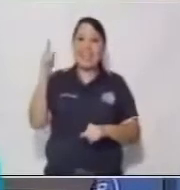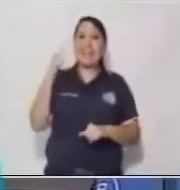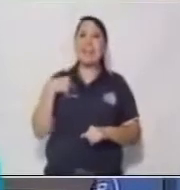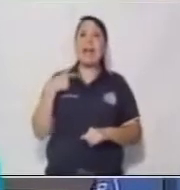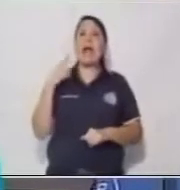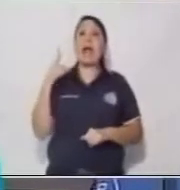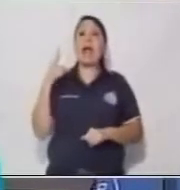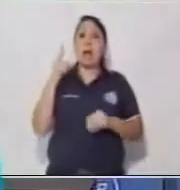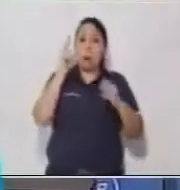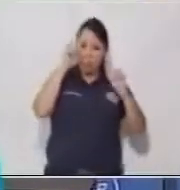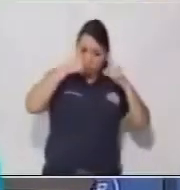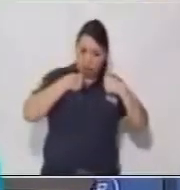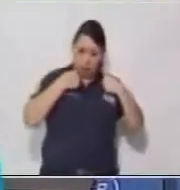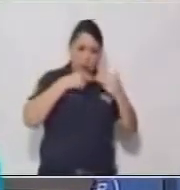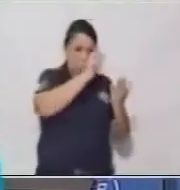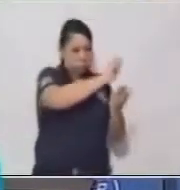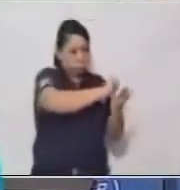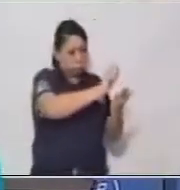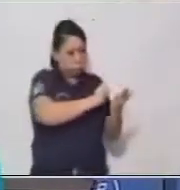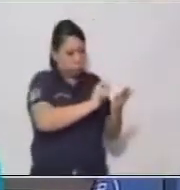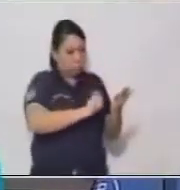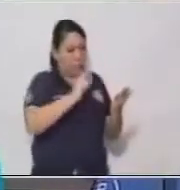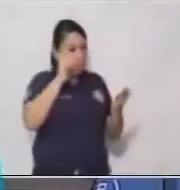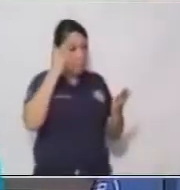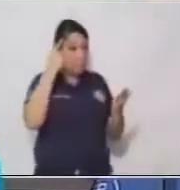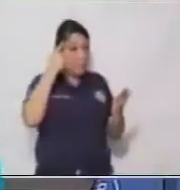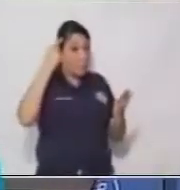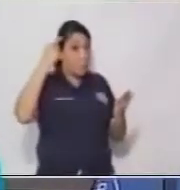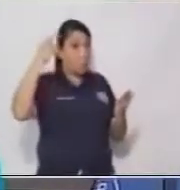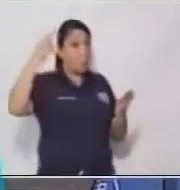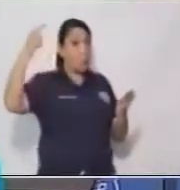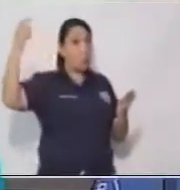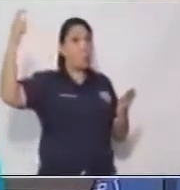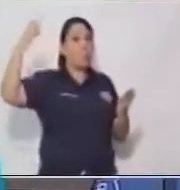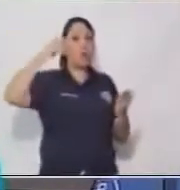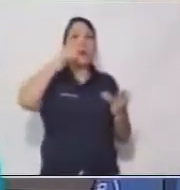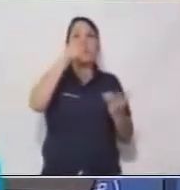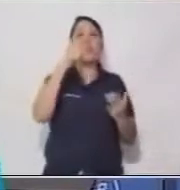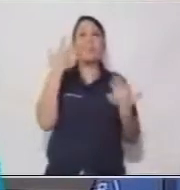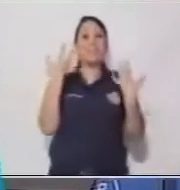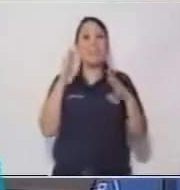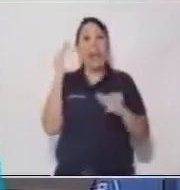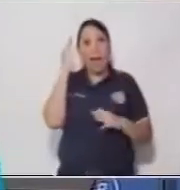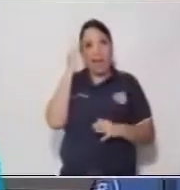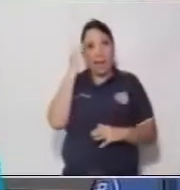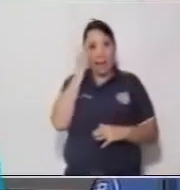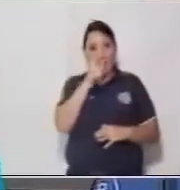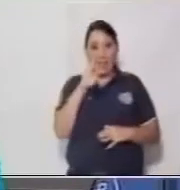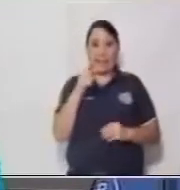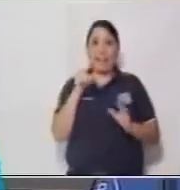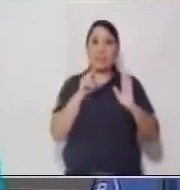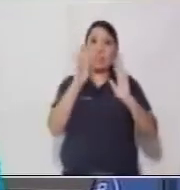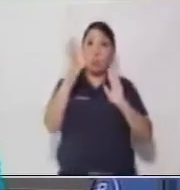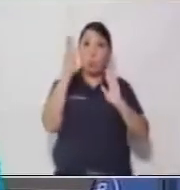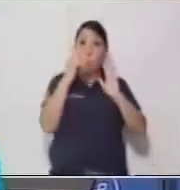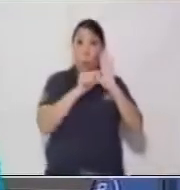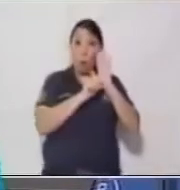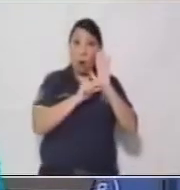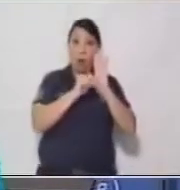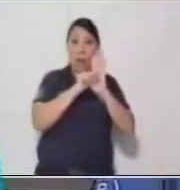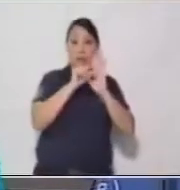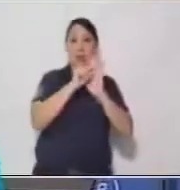cuento y hasta me felicitaron. Y tú, que ya eres grande, que vas a cuarto grado,